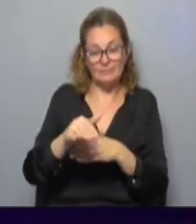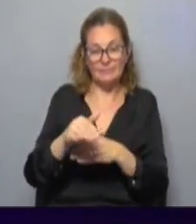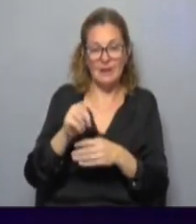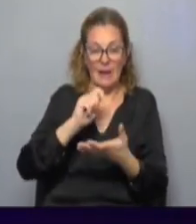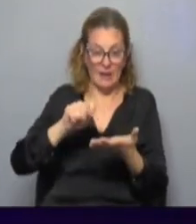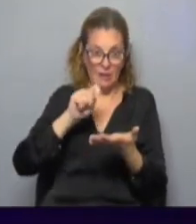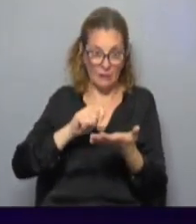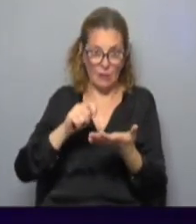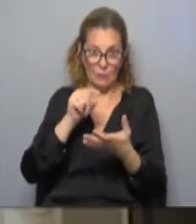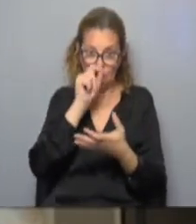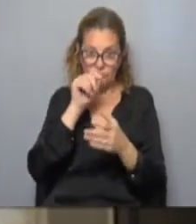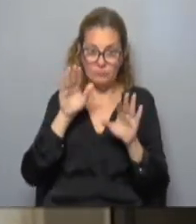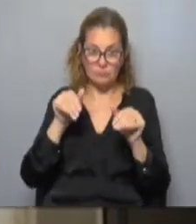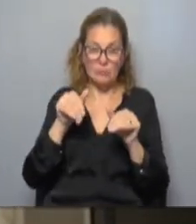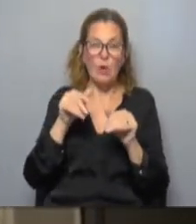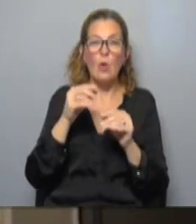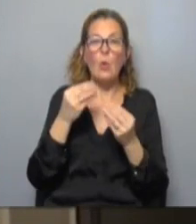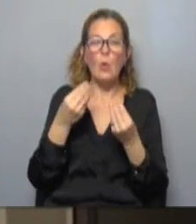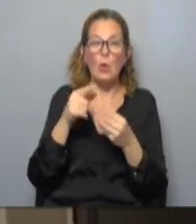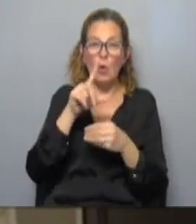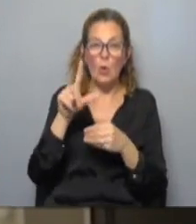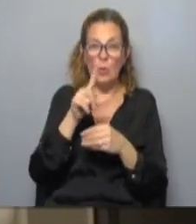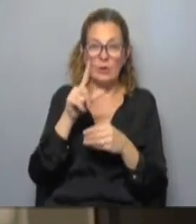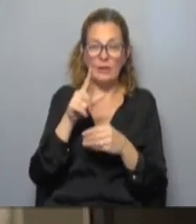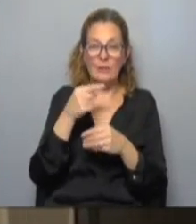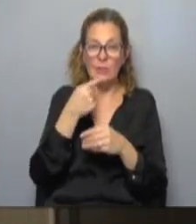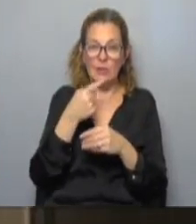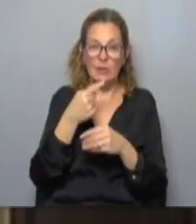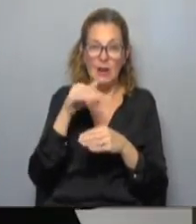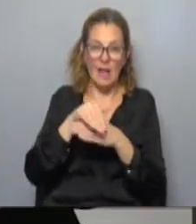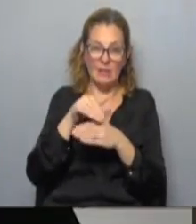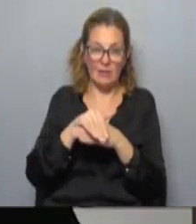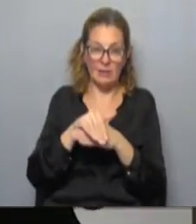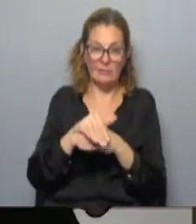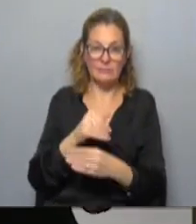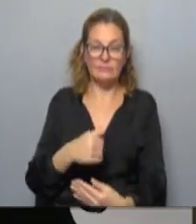escribió el presidente justamente este lunes cuando promediaba la tarde